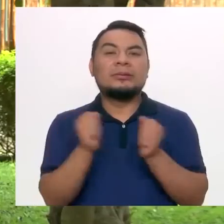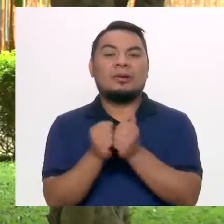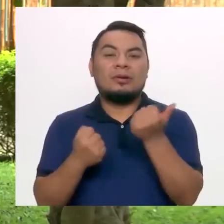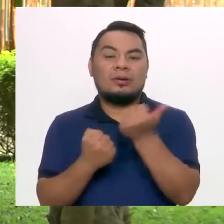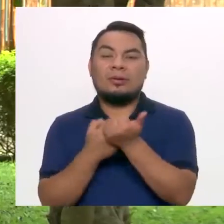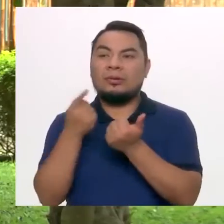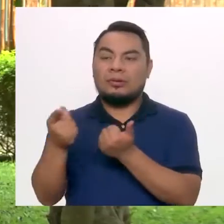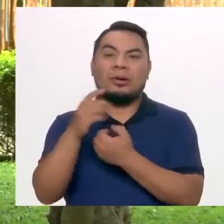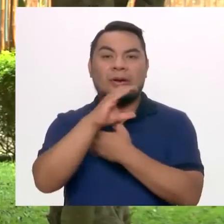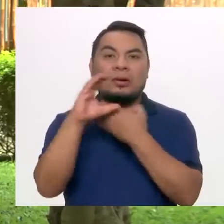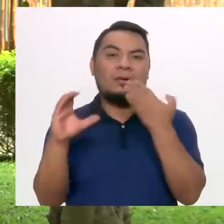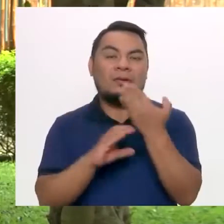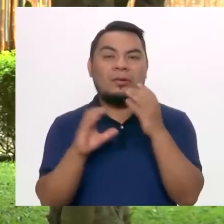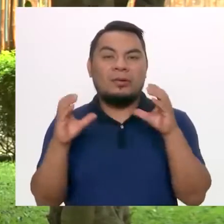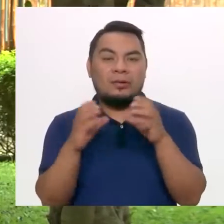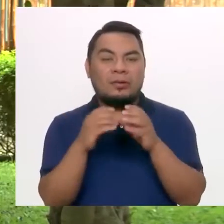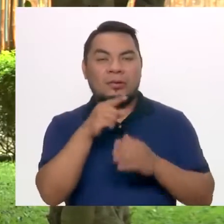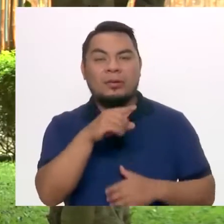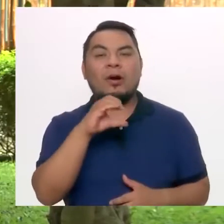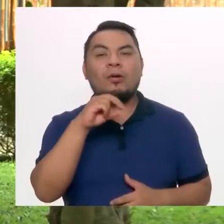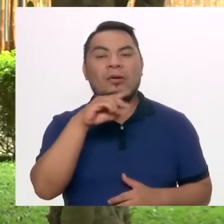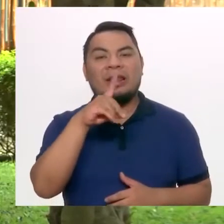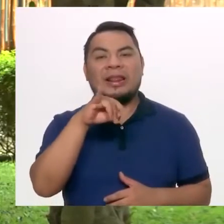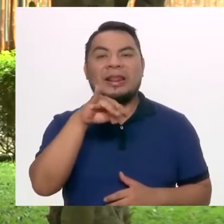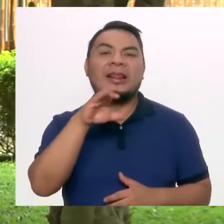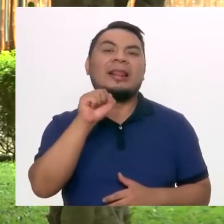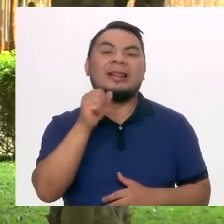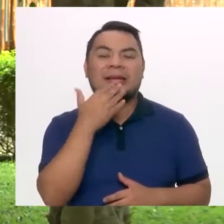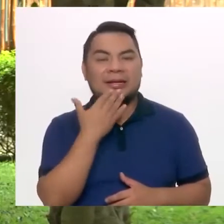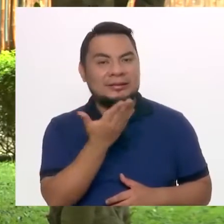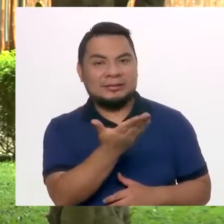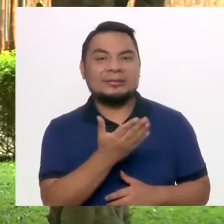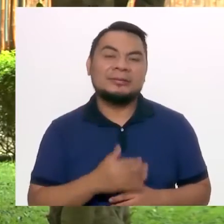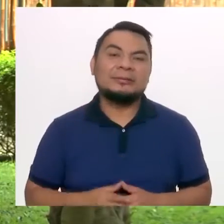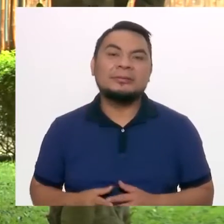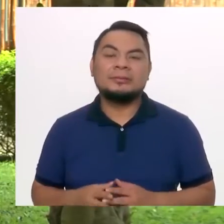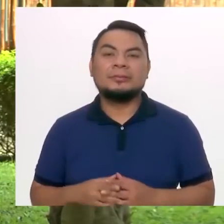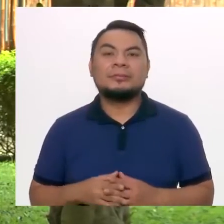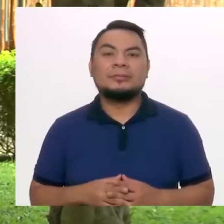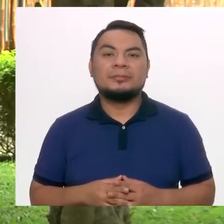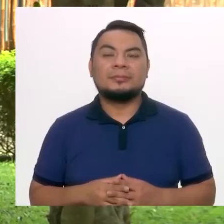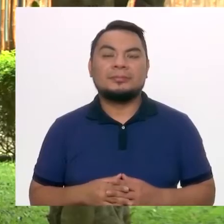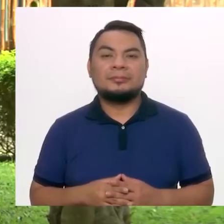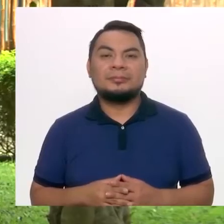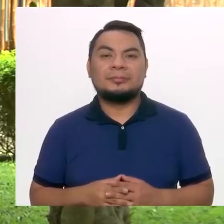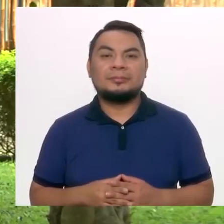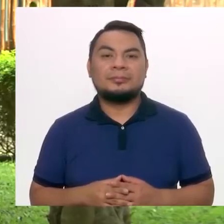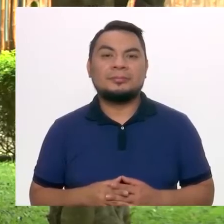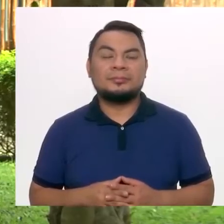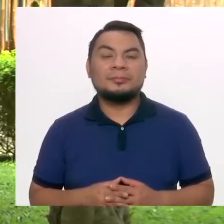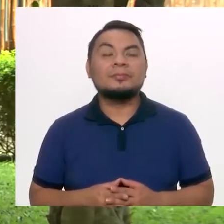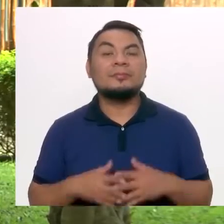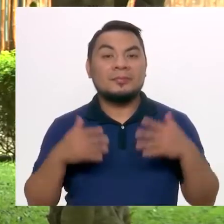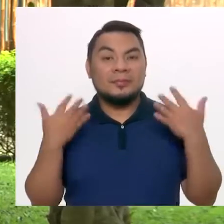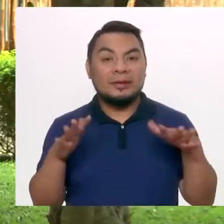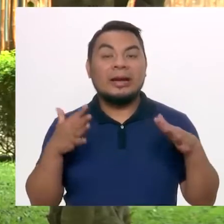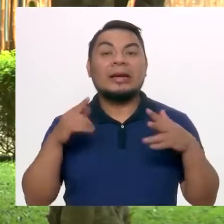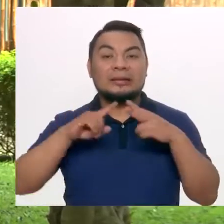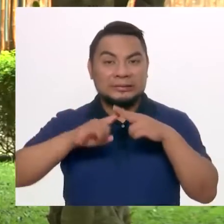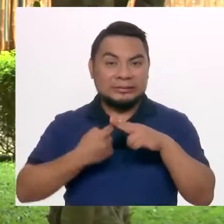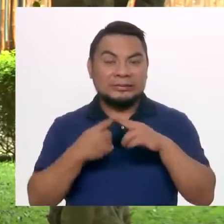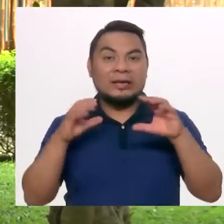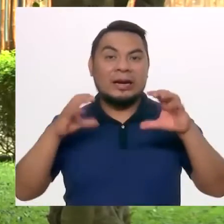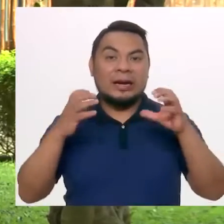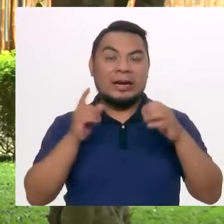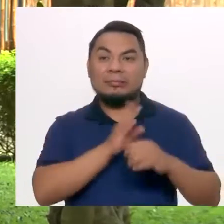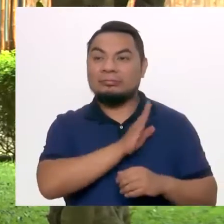como siempre con la coproducción del Consejo Nacional para la Integración de la Persona con Discapacidad, CONADIS. Ya se